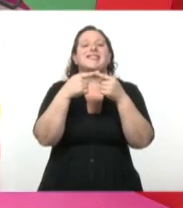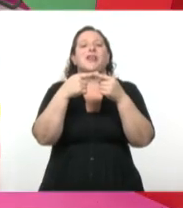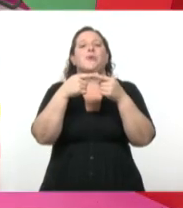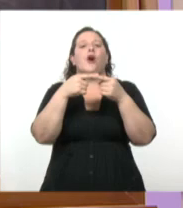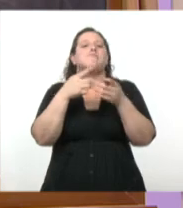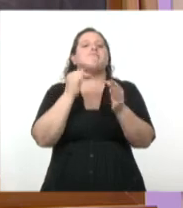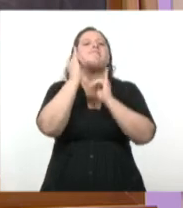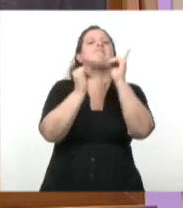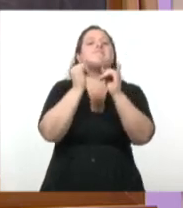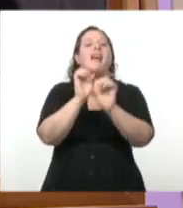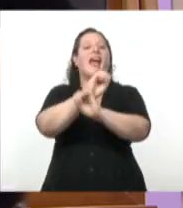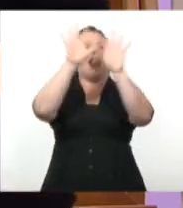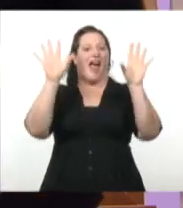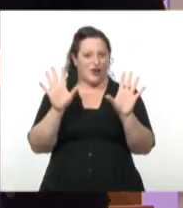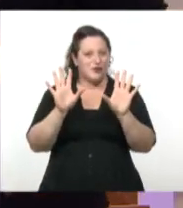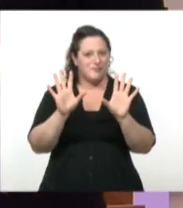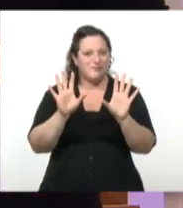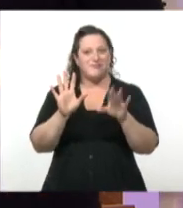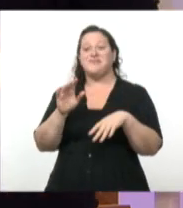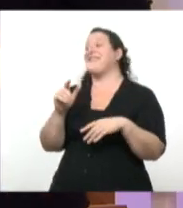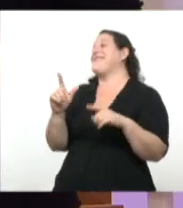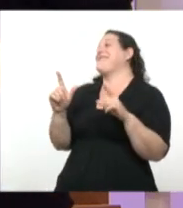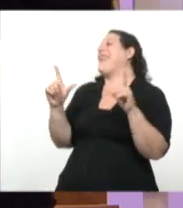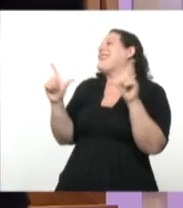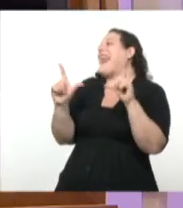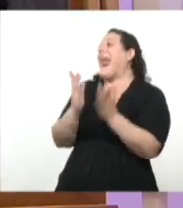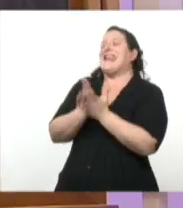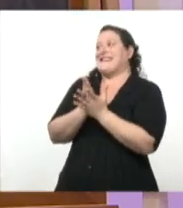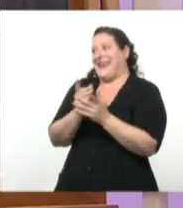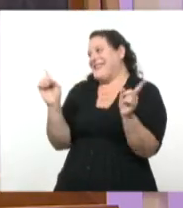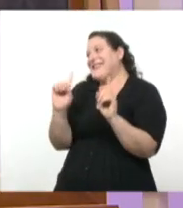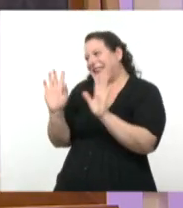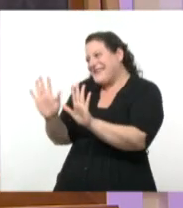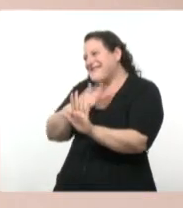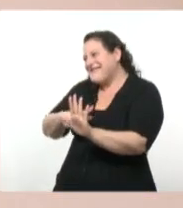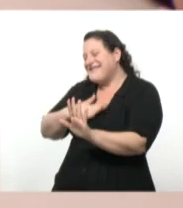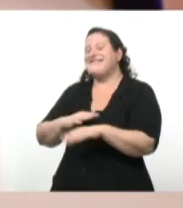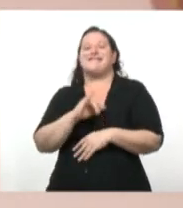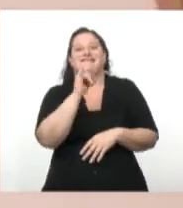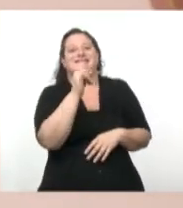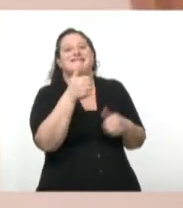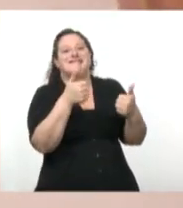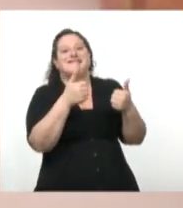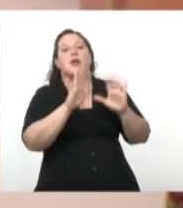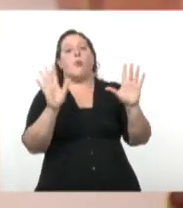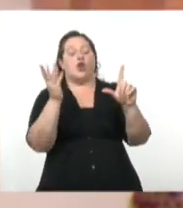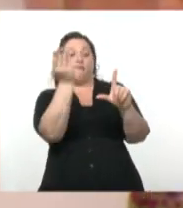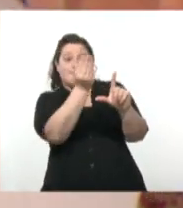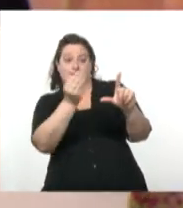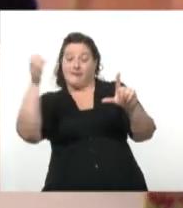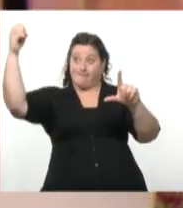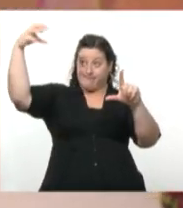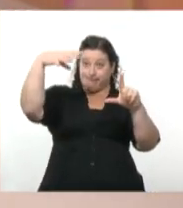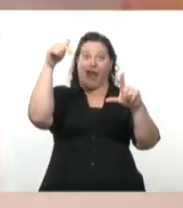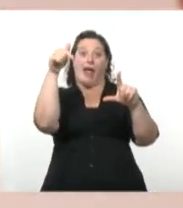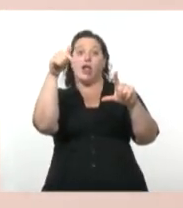ser... Ahí está. Mucho menos autooxigeno. Exactamente. Bueno, entonces, tenemos acá este lugar que es la luz. Vamos